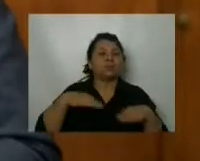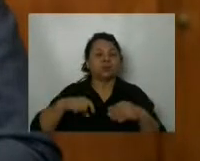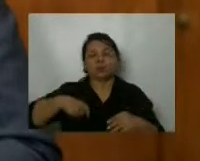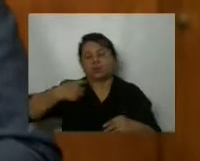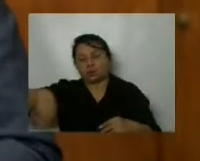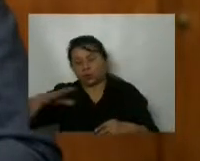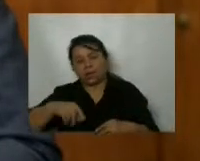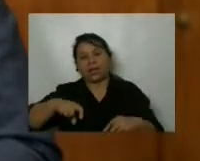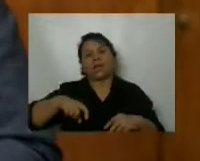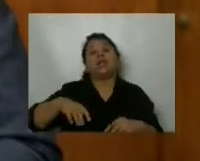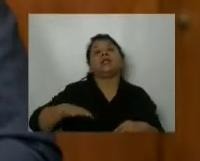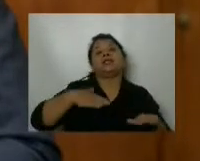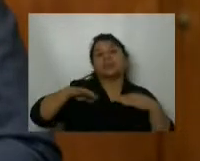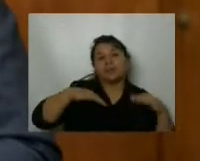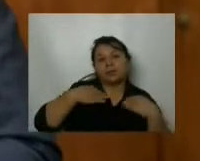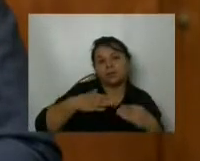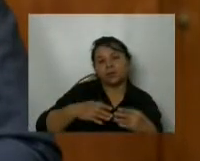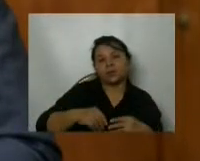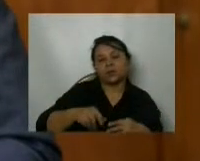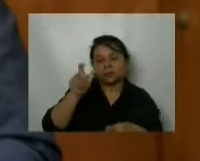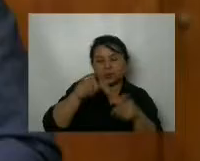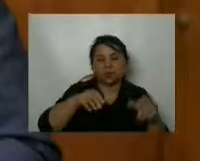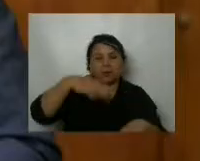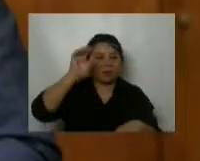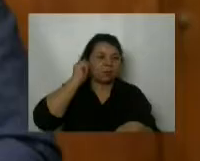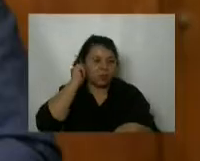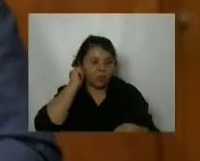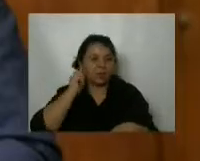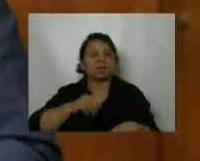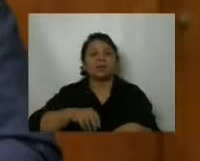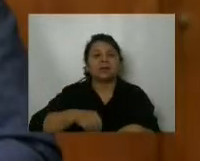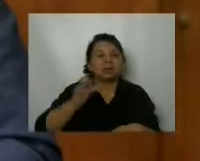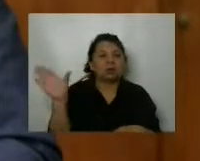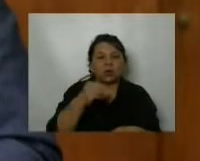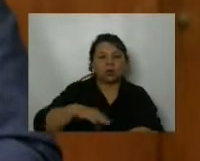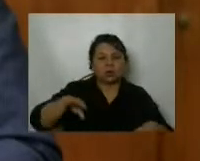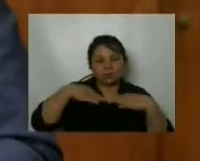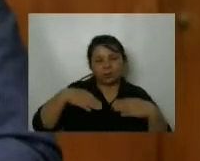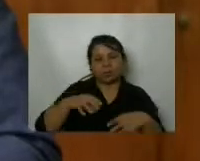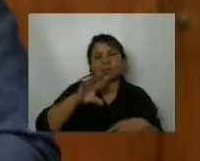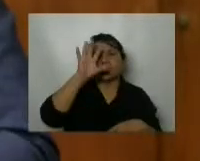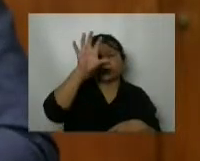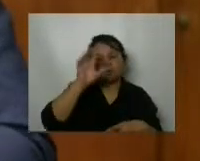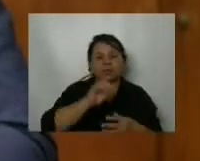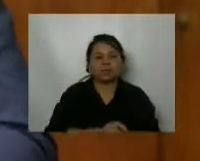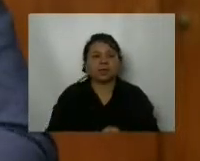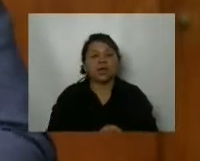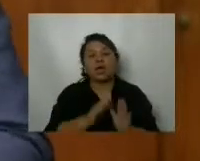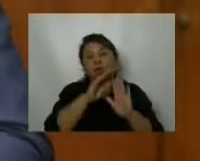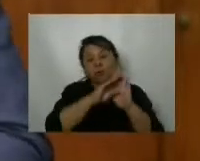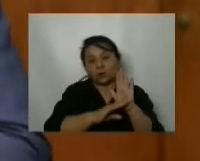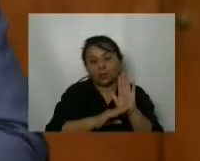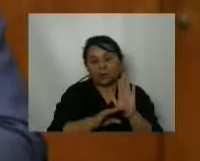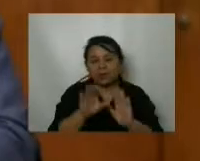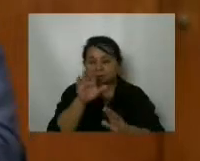Ahora, luego también el gobernador Orrego habló de ir a Nación a golpear las puertas para sostener el financiamiento de la obra pública. Y yo advierto, hay